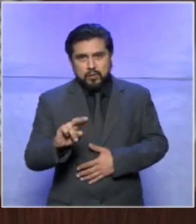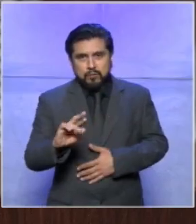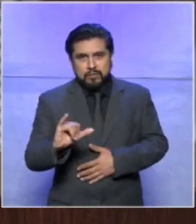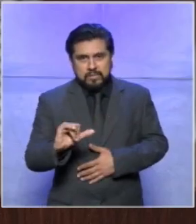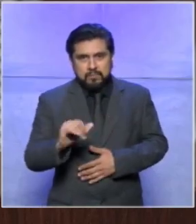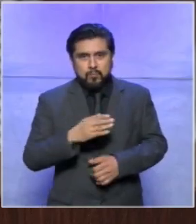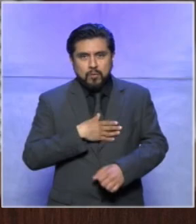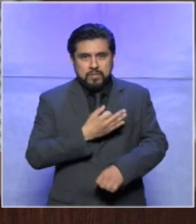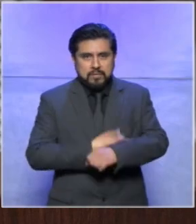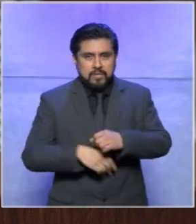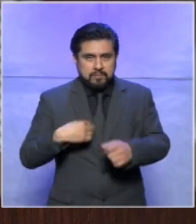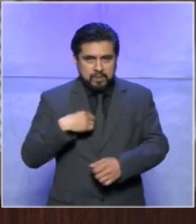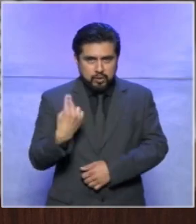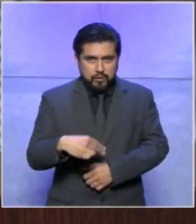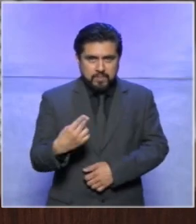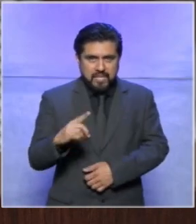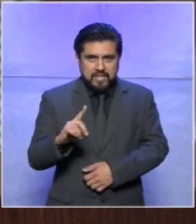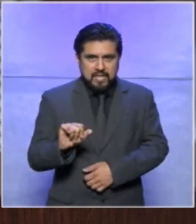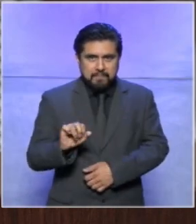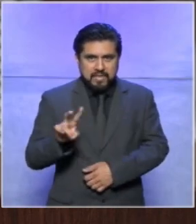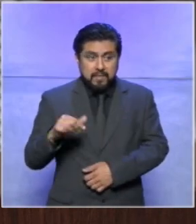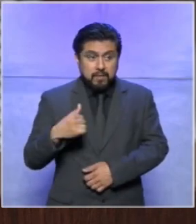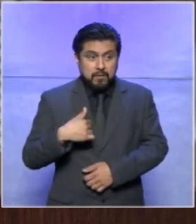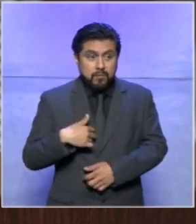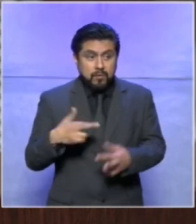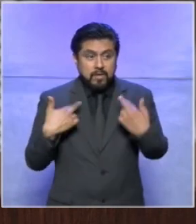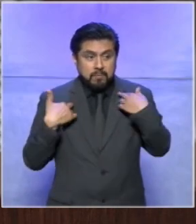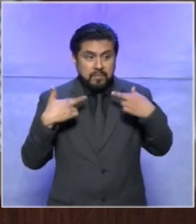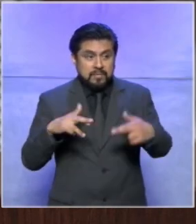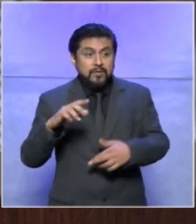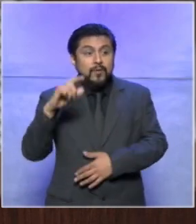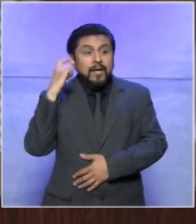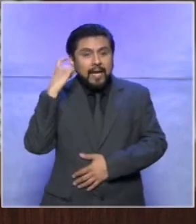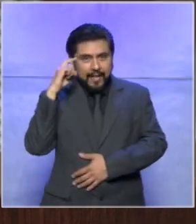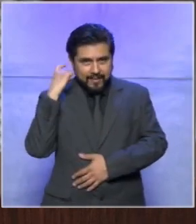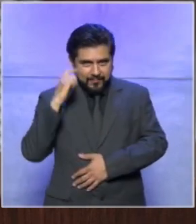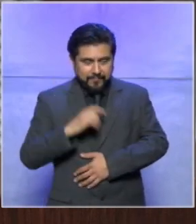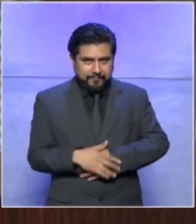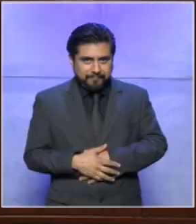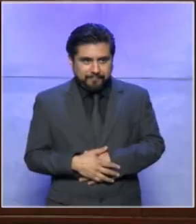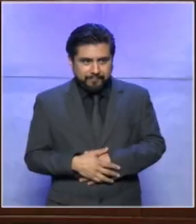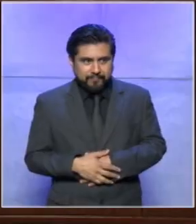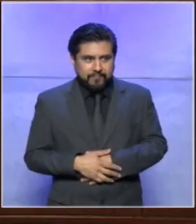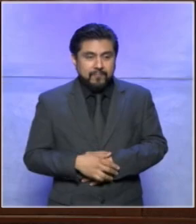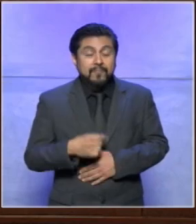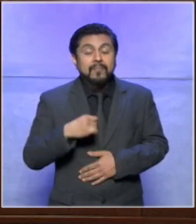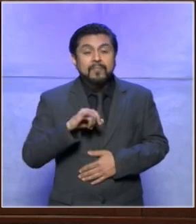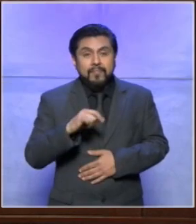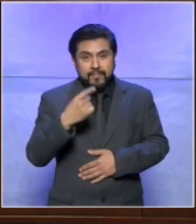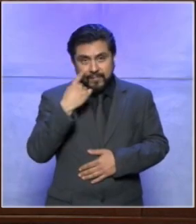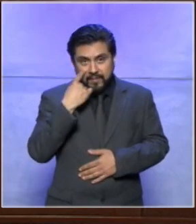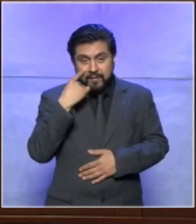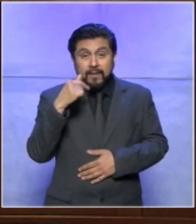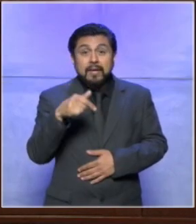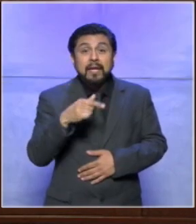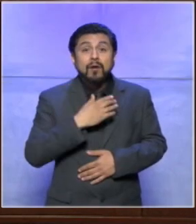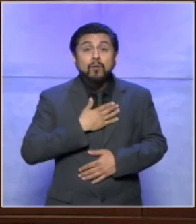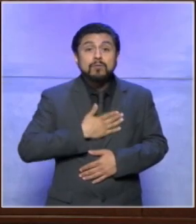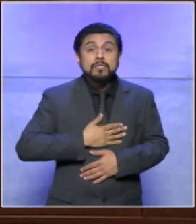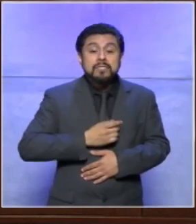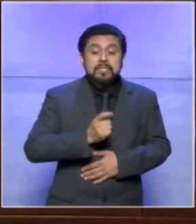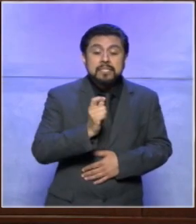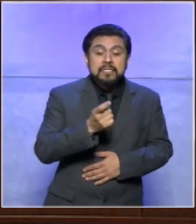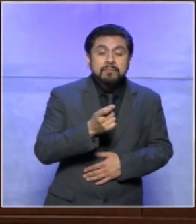tardes yo soy david y vengo y represento orgullosamente querétaro si fíjate que la justicia es un